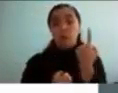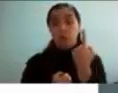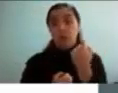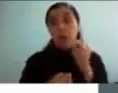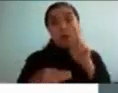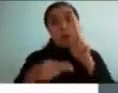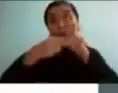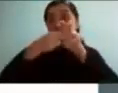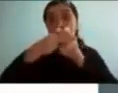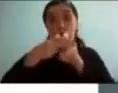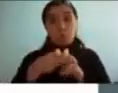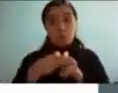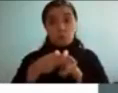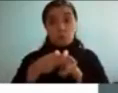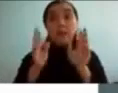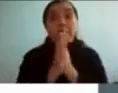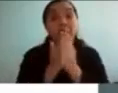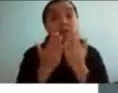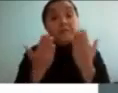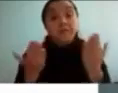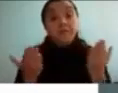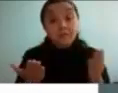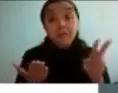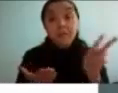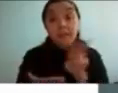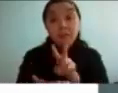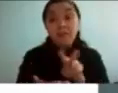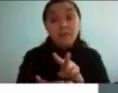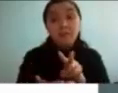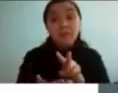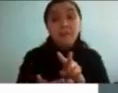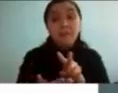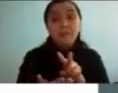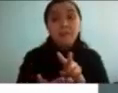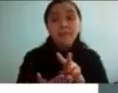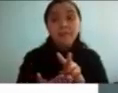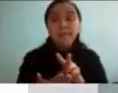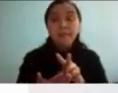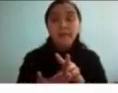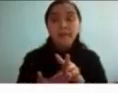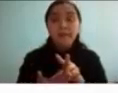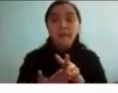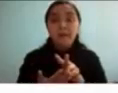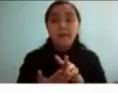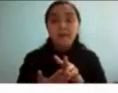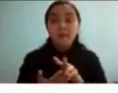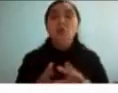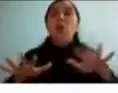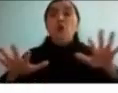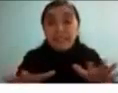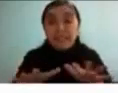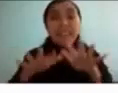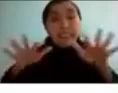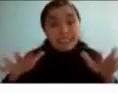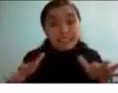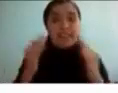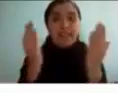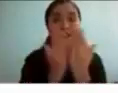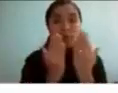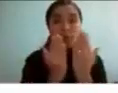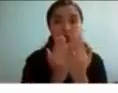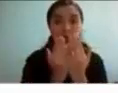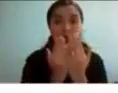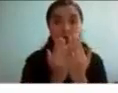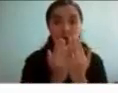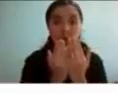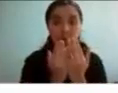estudiando en teoría pero lo que estaba intentando hacer es tratar de estudiar de hecho estaba